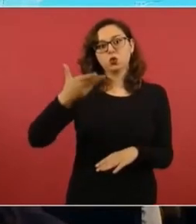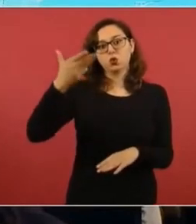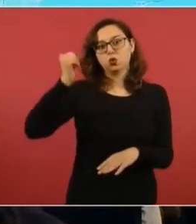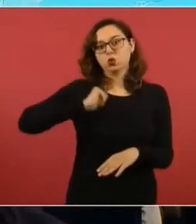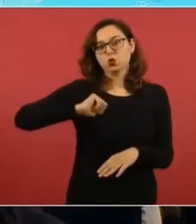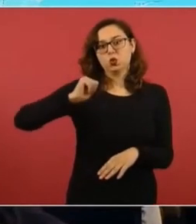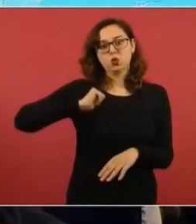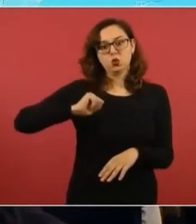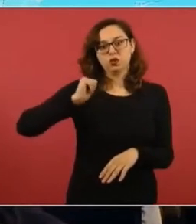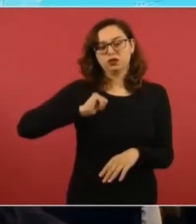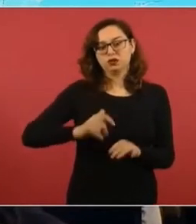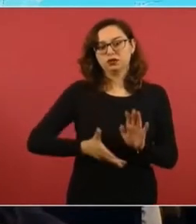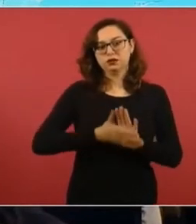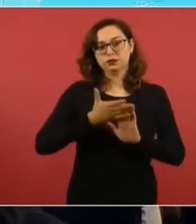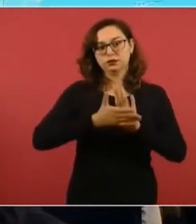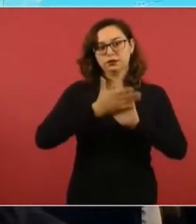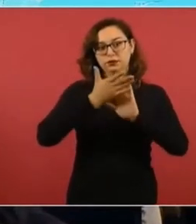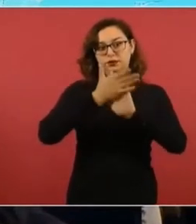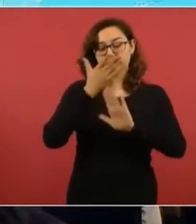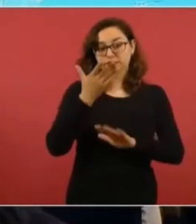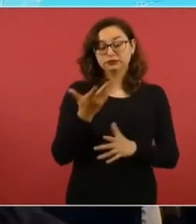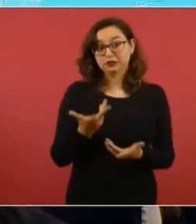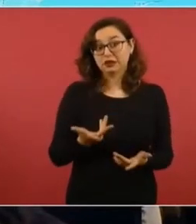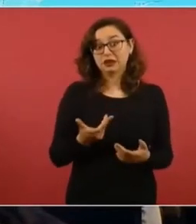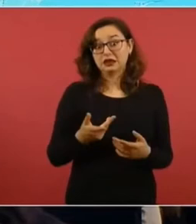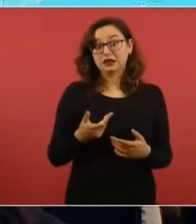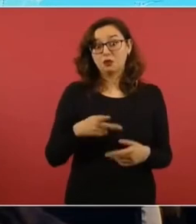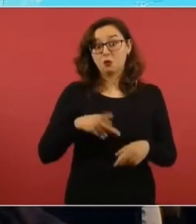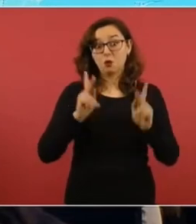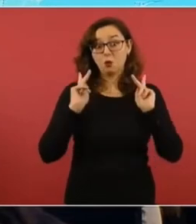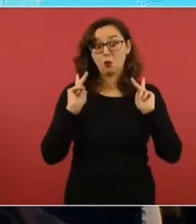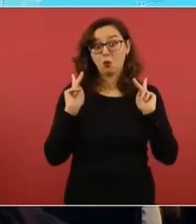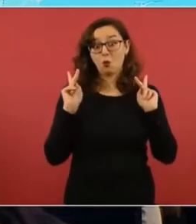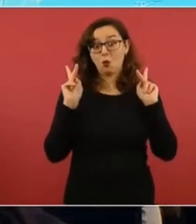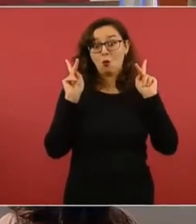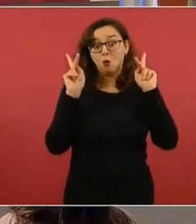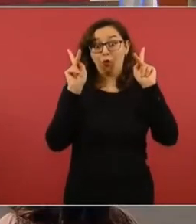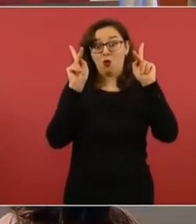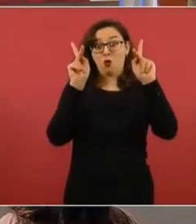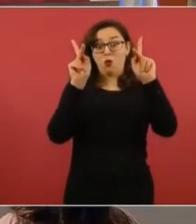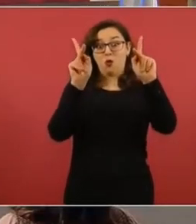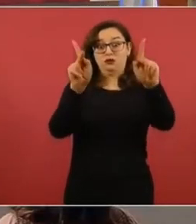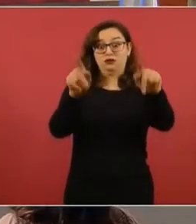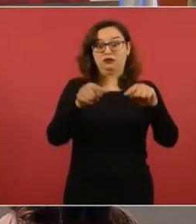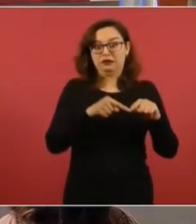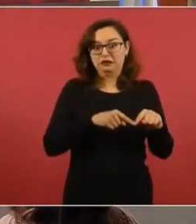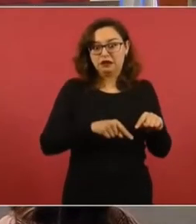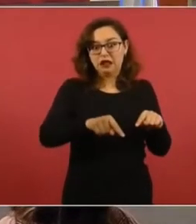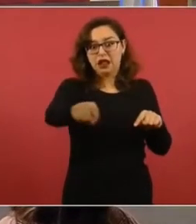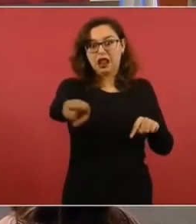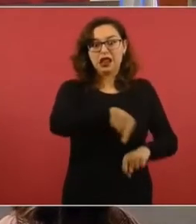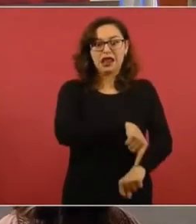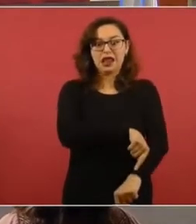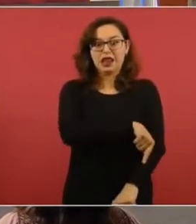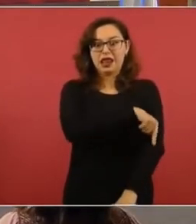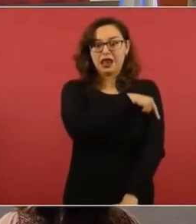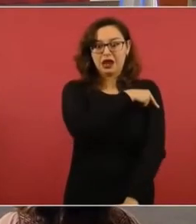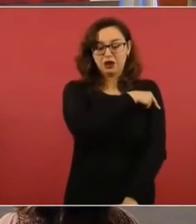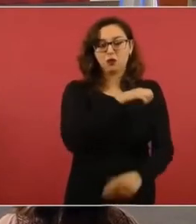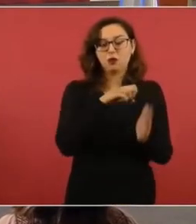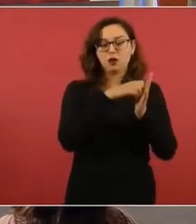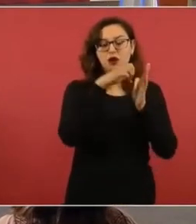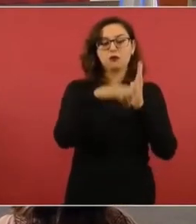kilómetros. Por ejemplo, el puente de San Manuel, en muy manguillo